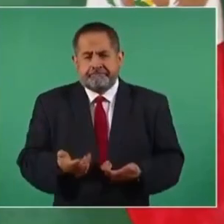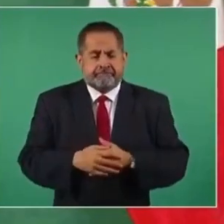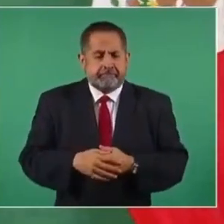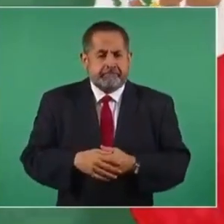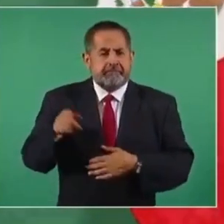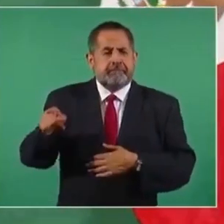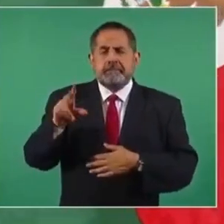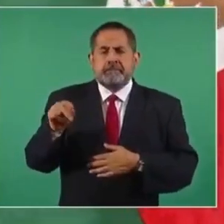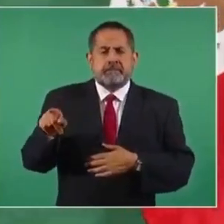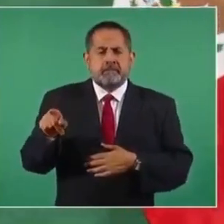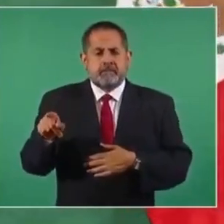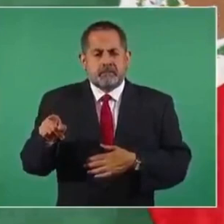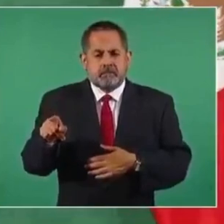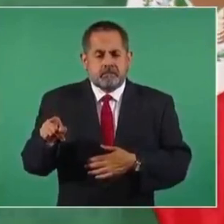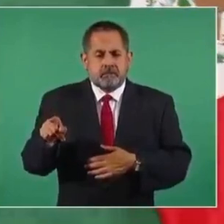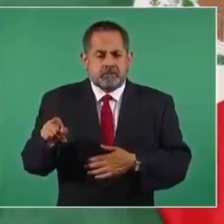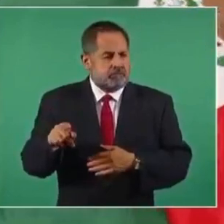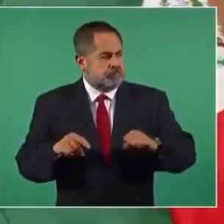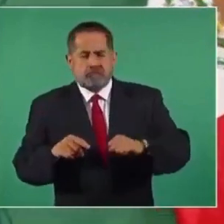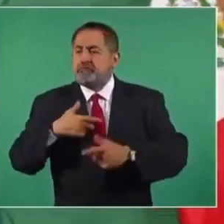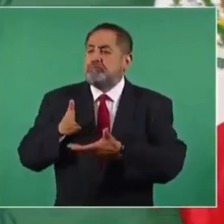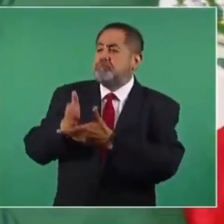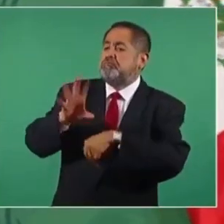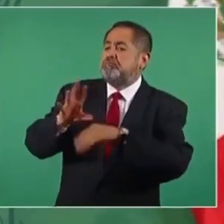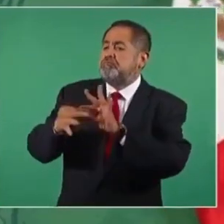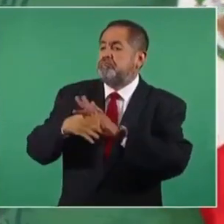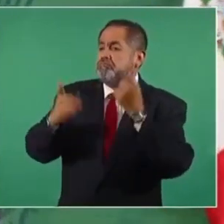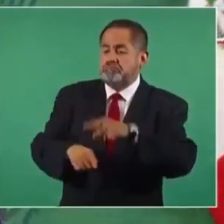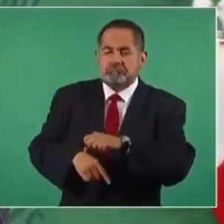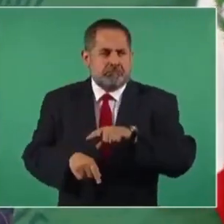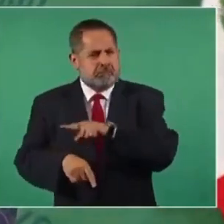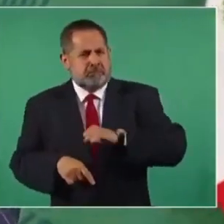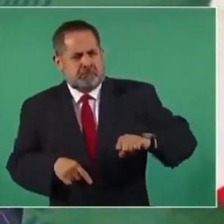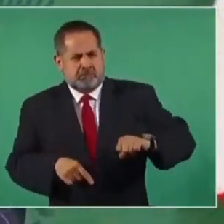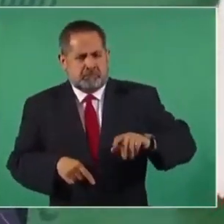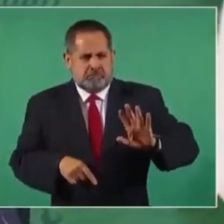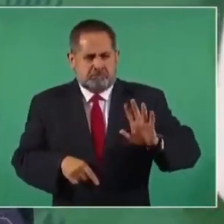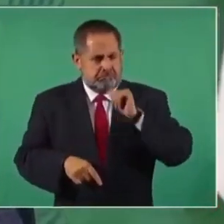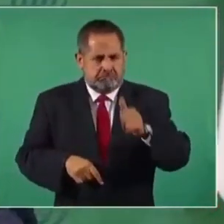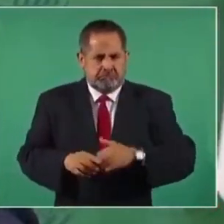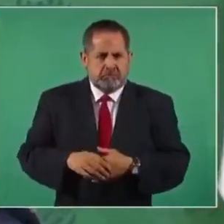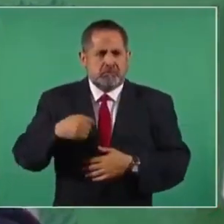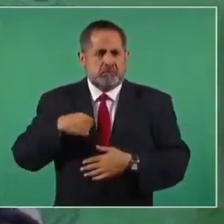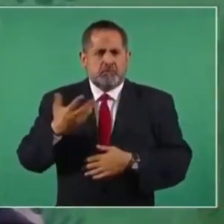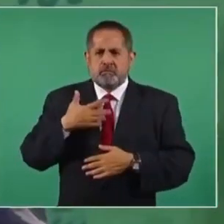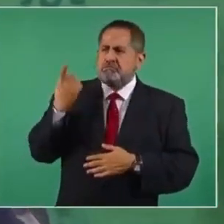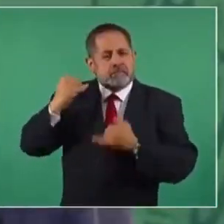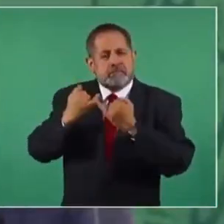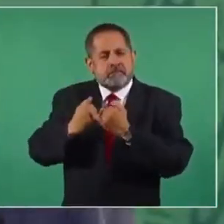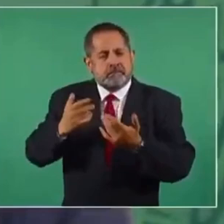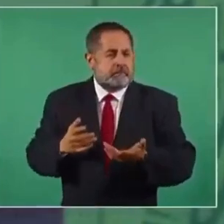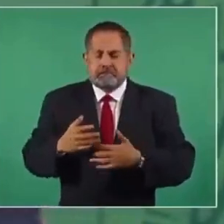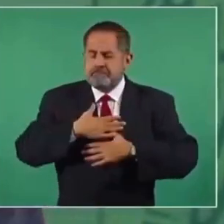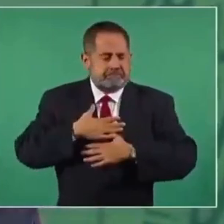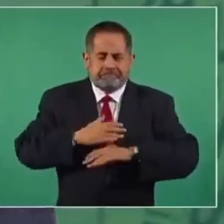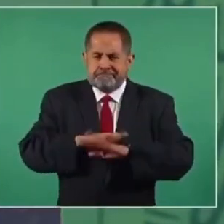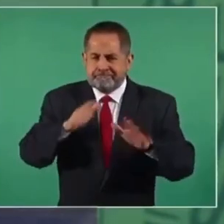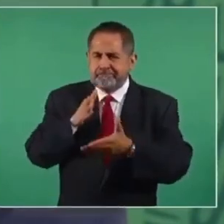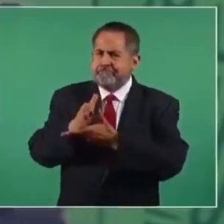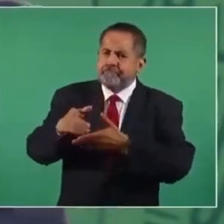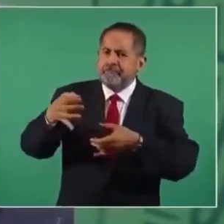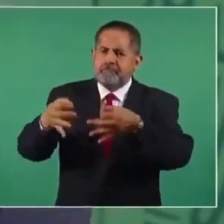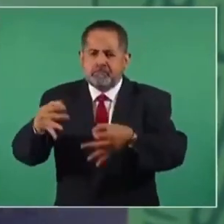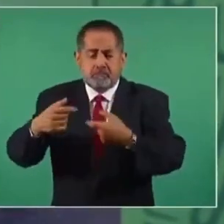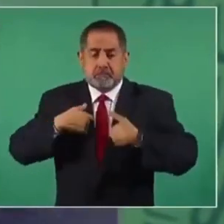Él no me permitiría que yo le diera órdenes, ni yo lo haría por principios. Yo no tengo que ver con los